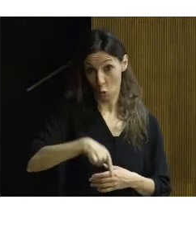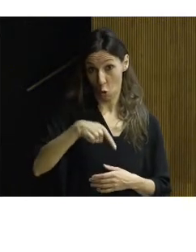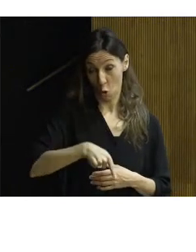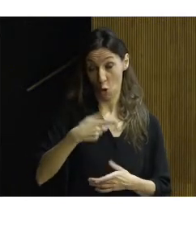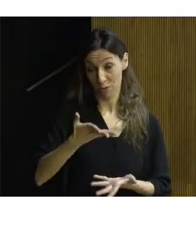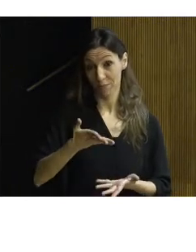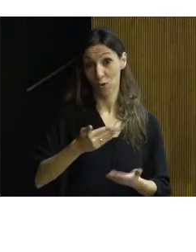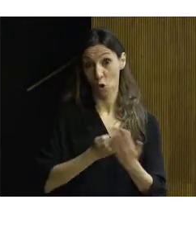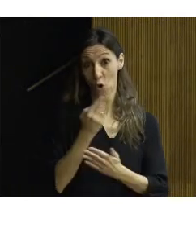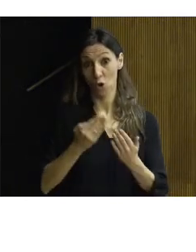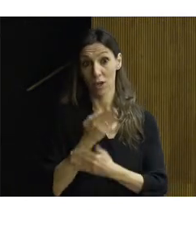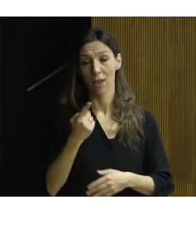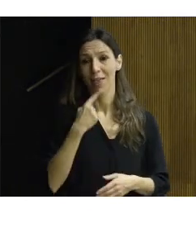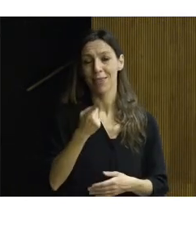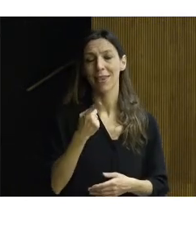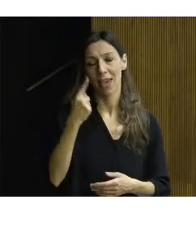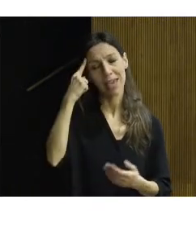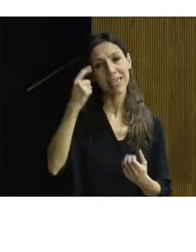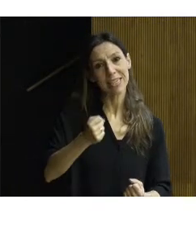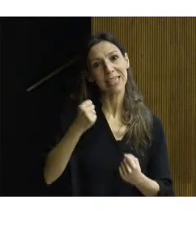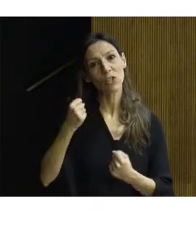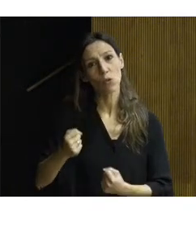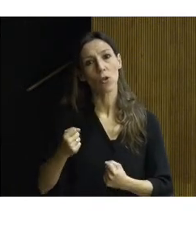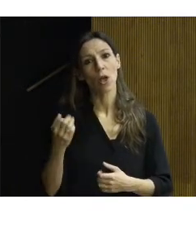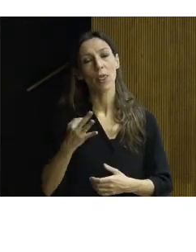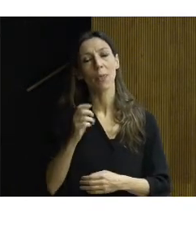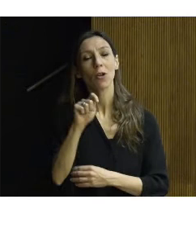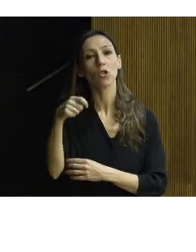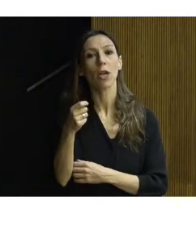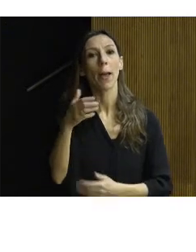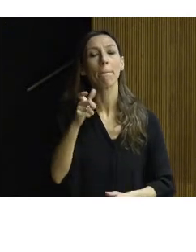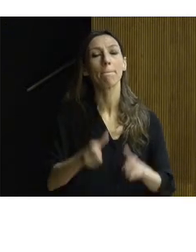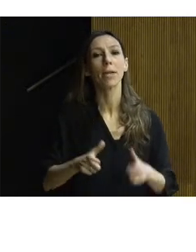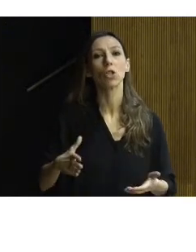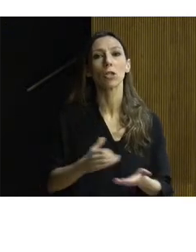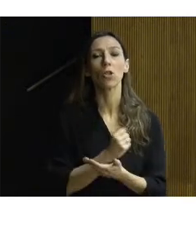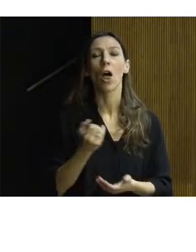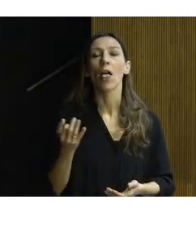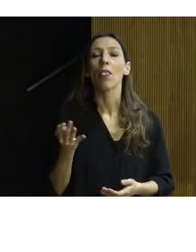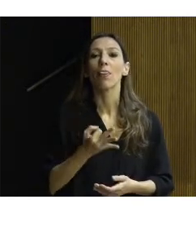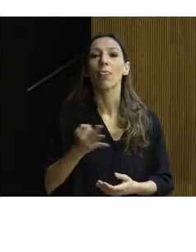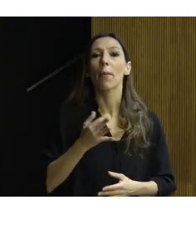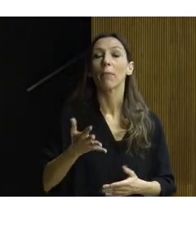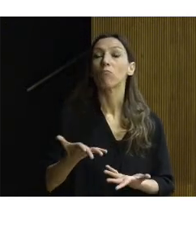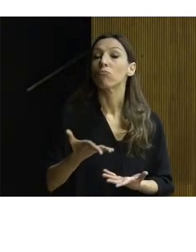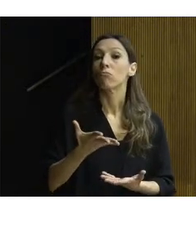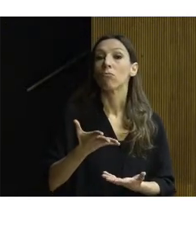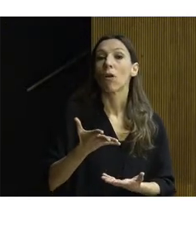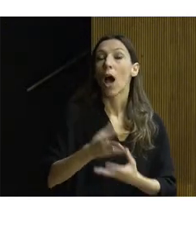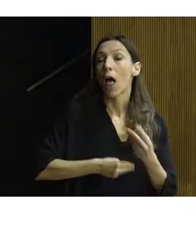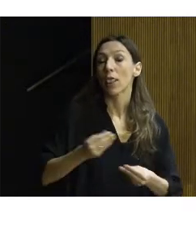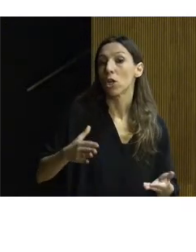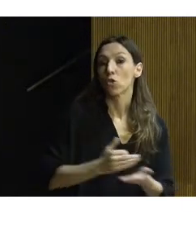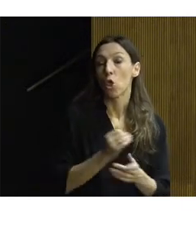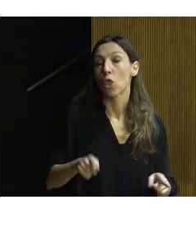legislación dice que las instituciones debemos conseguir que todas las personas puedan realizar la misma acción que pudiera llevar a cabo una persona sin ningún tipo de